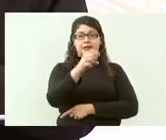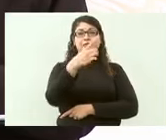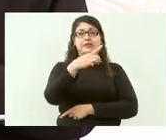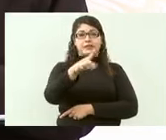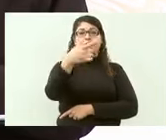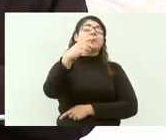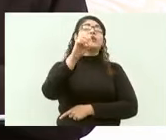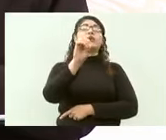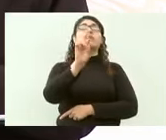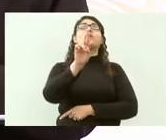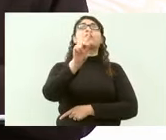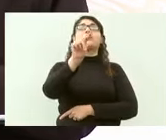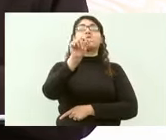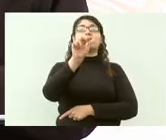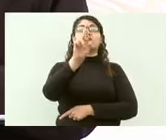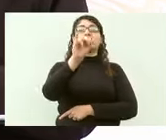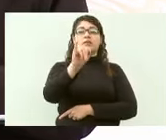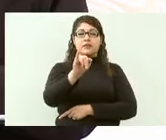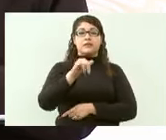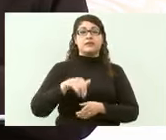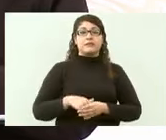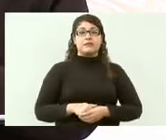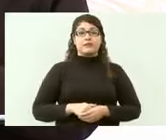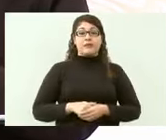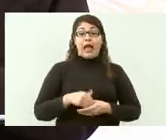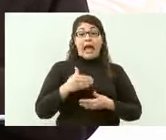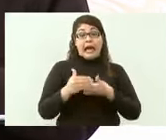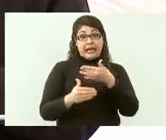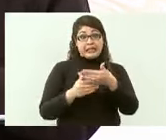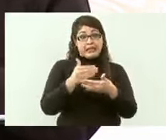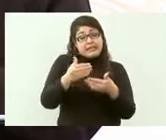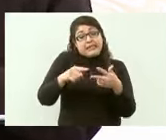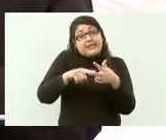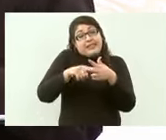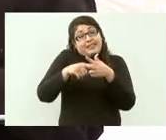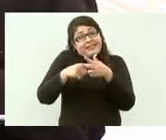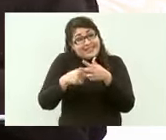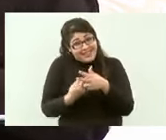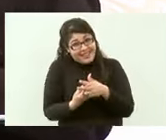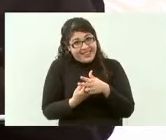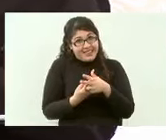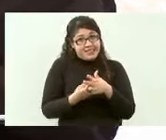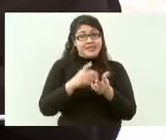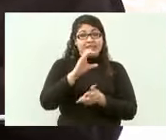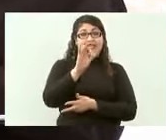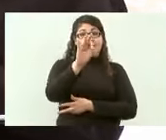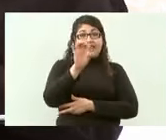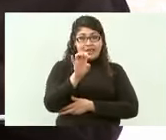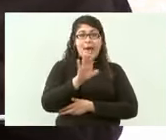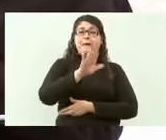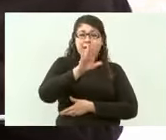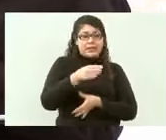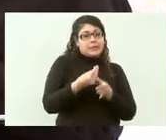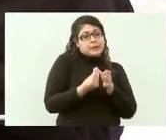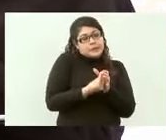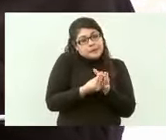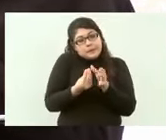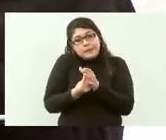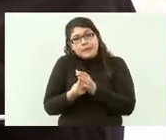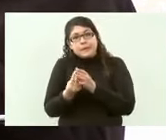de la industria eléctrica empezaron a dar permisos